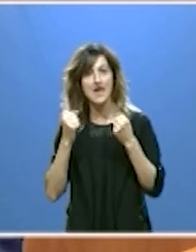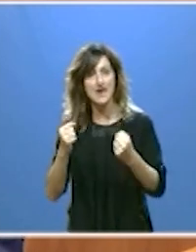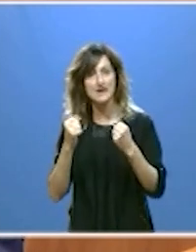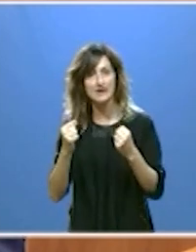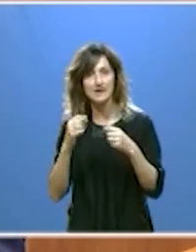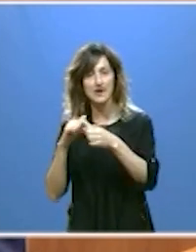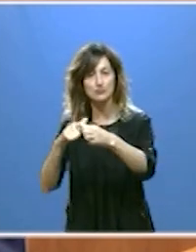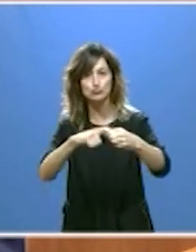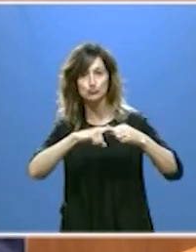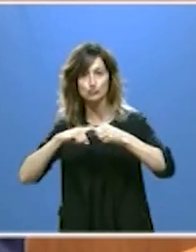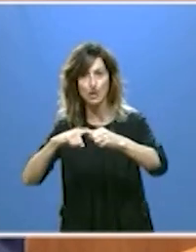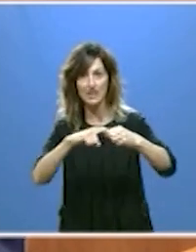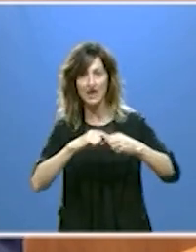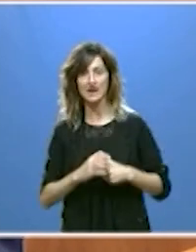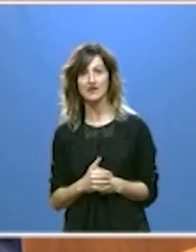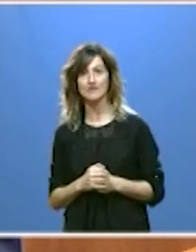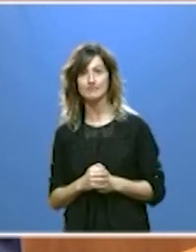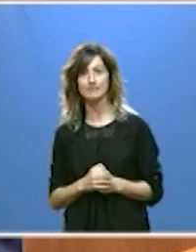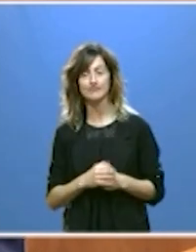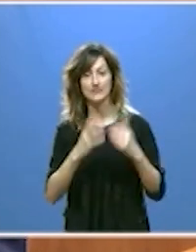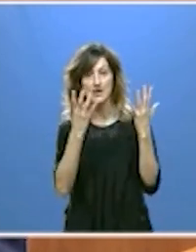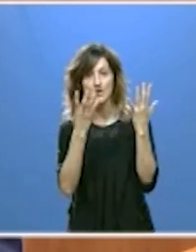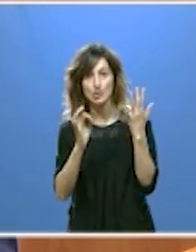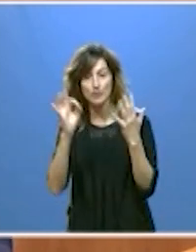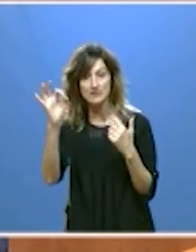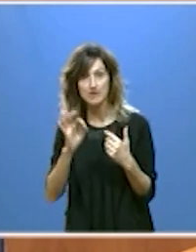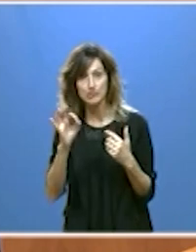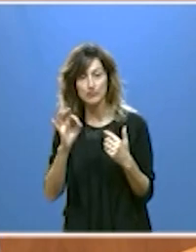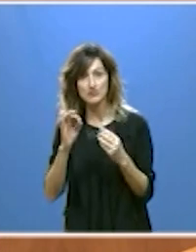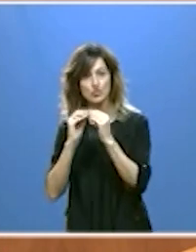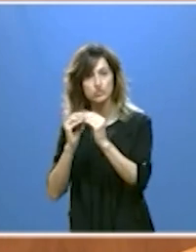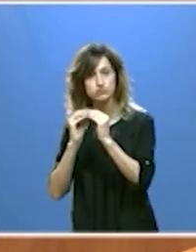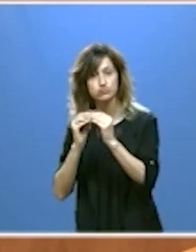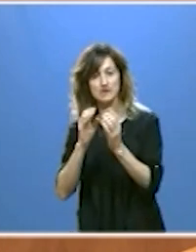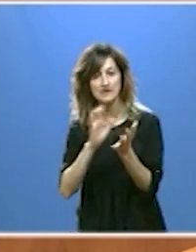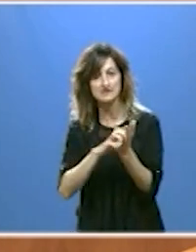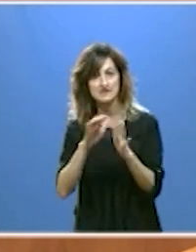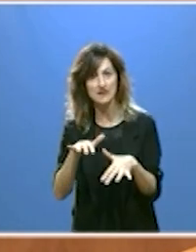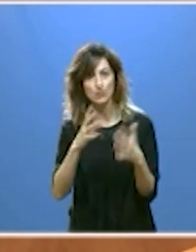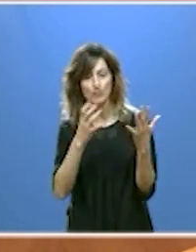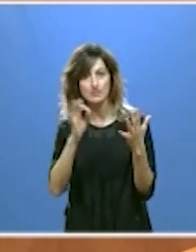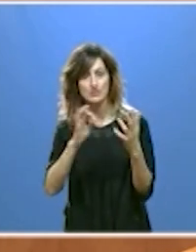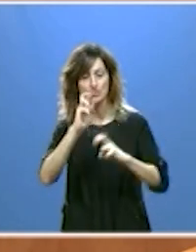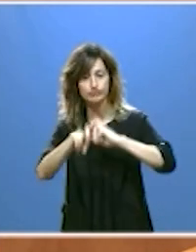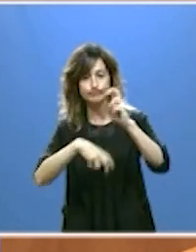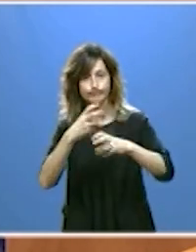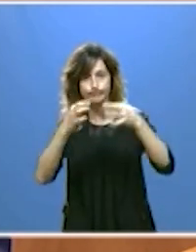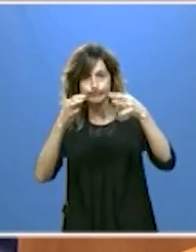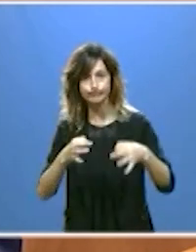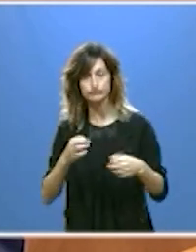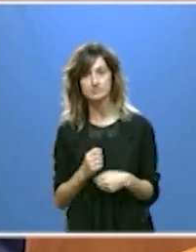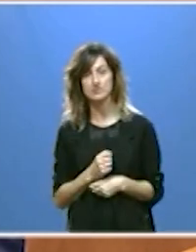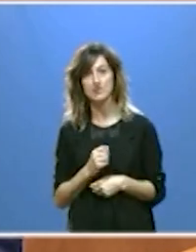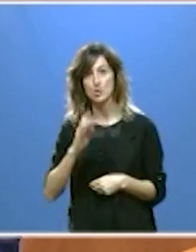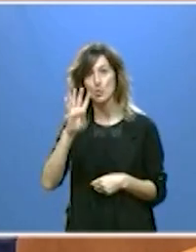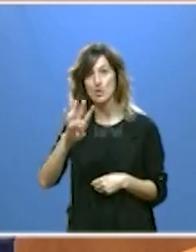solidaria. Ello hace que el 90% de toda la energía producida en nuestra comunidad sea renovable frente al